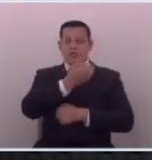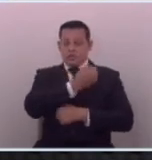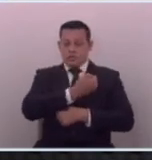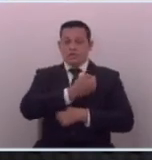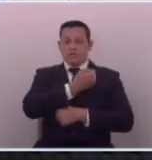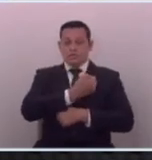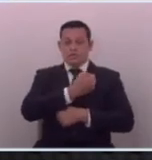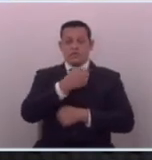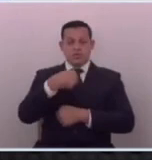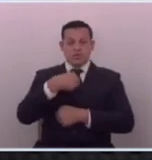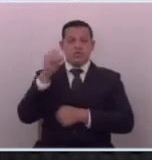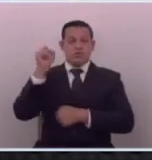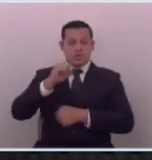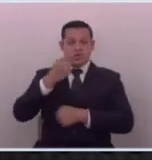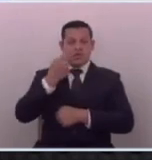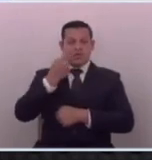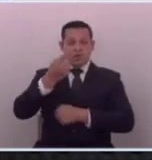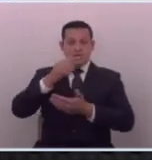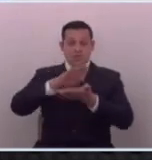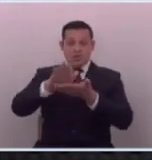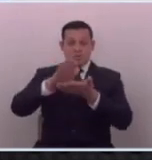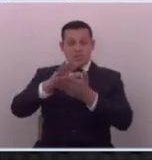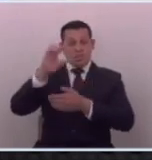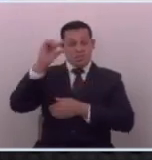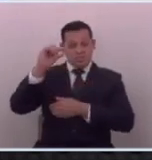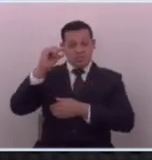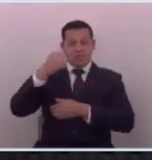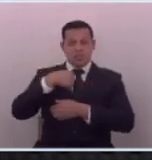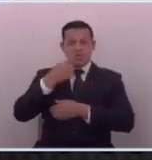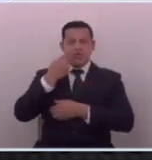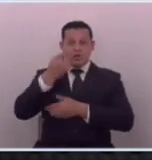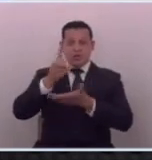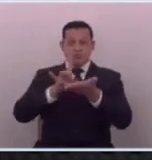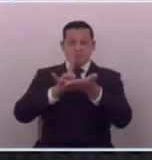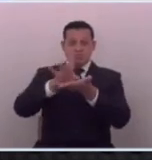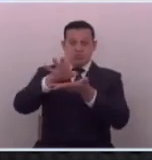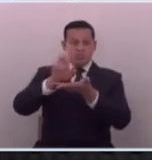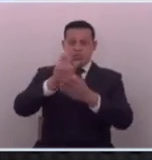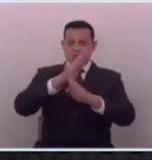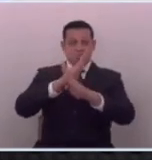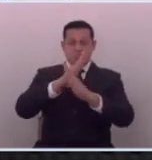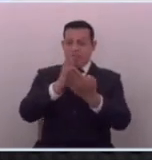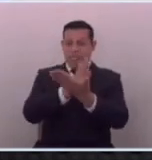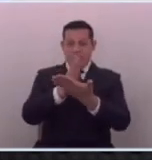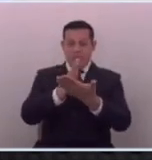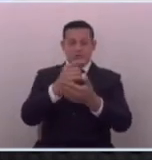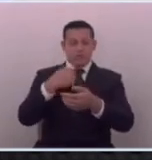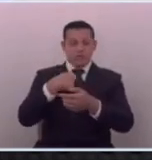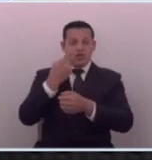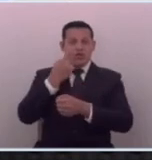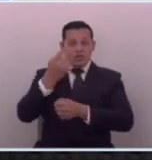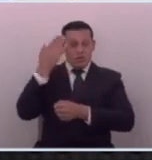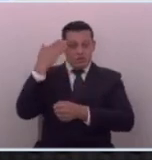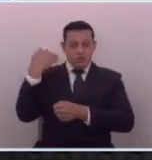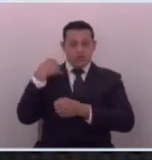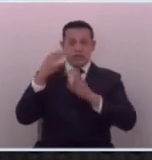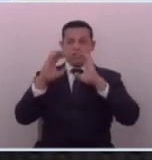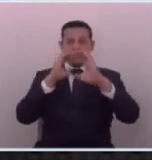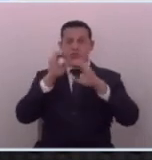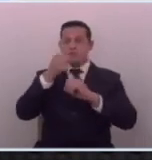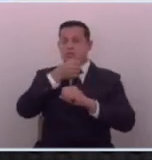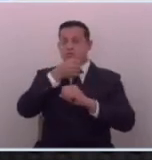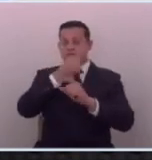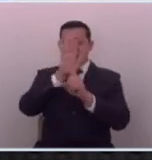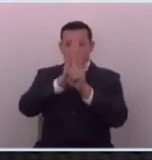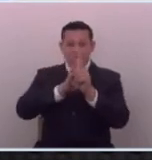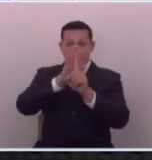yo si los he visto ganar bajos salarios yo si los he visto que los despidan sin que los protegen yo si he visto a las mujeres periodistas acosadas